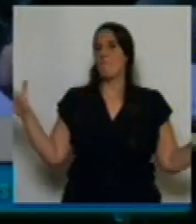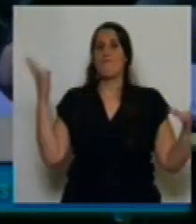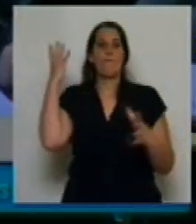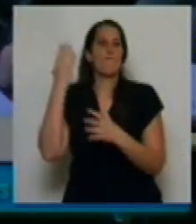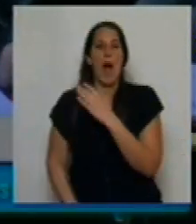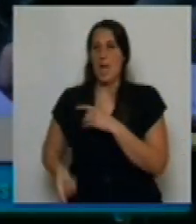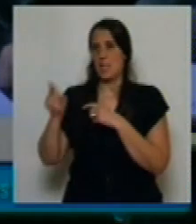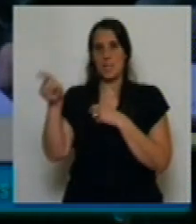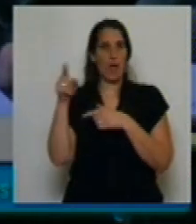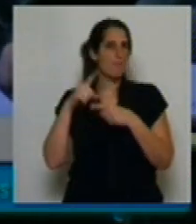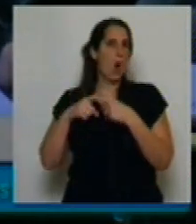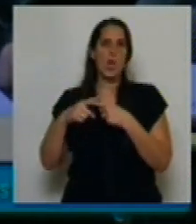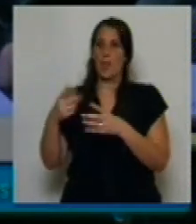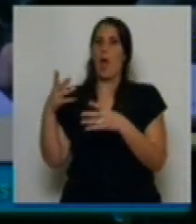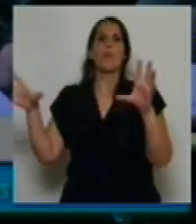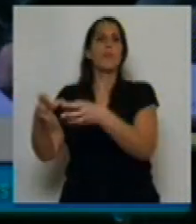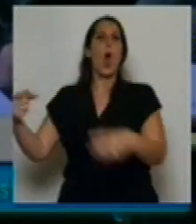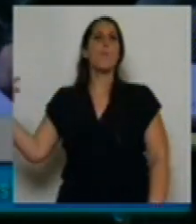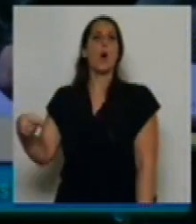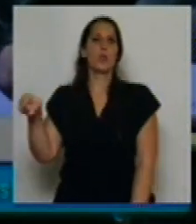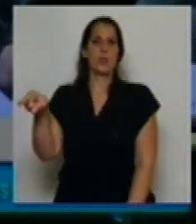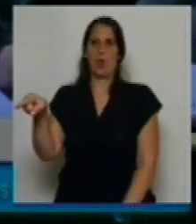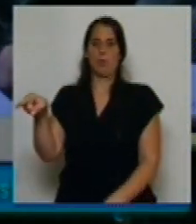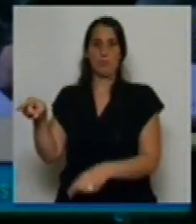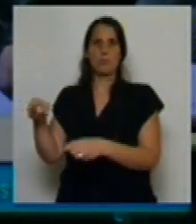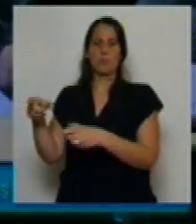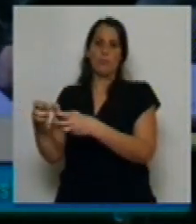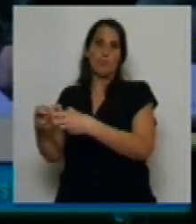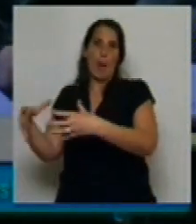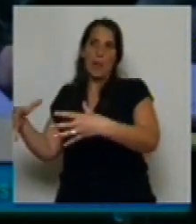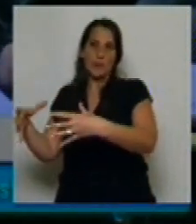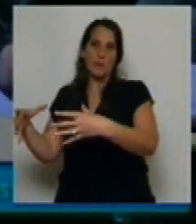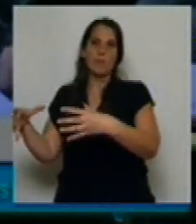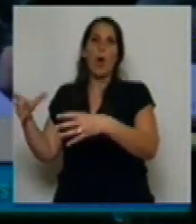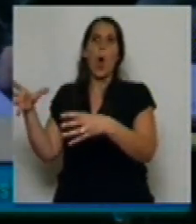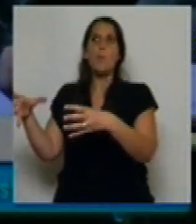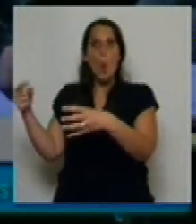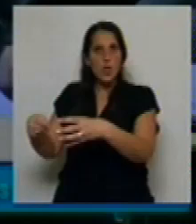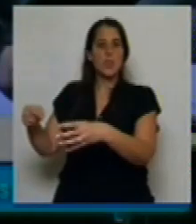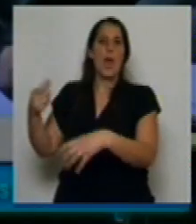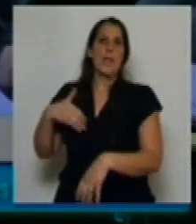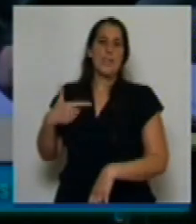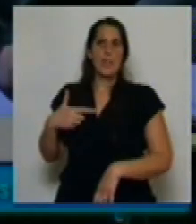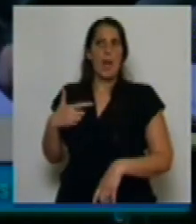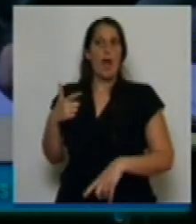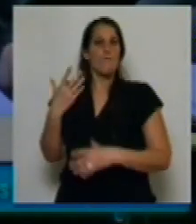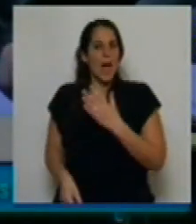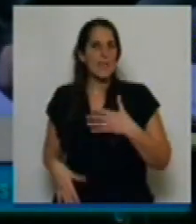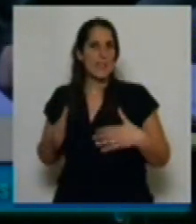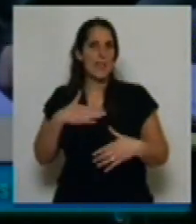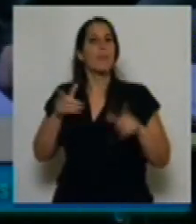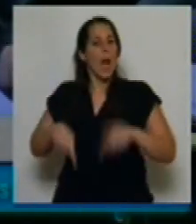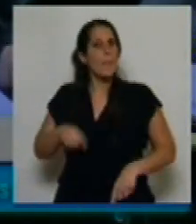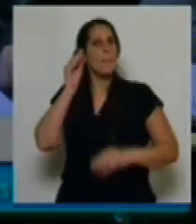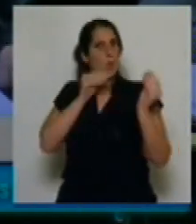de gran parte de la oposición argentina. La verdad, además, nos preocupa y nos da miedo